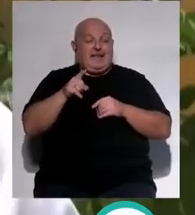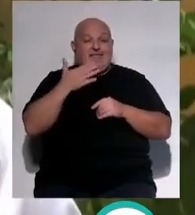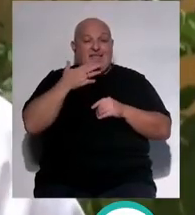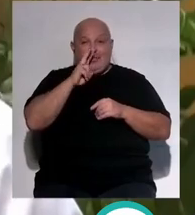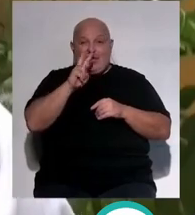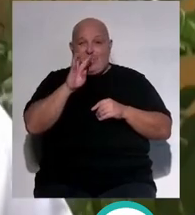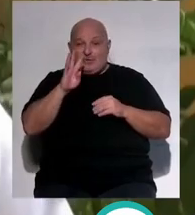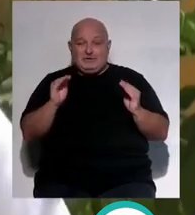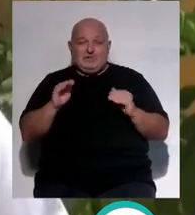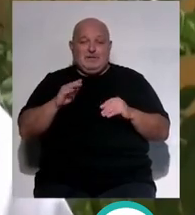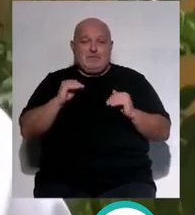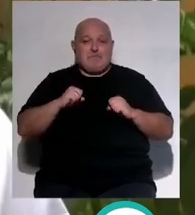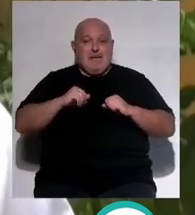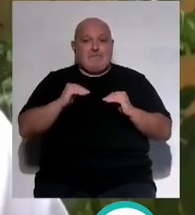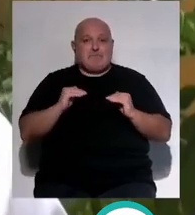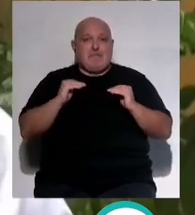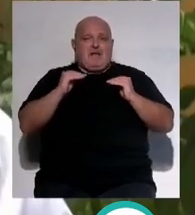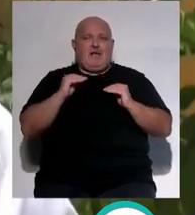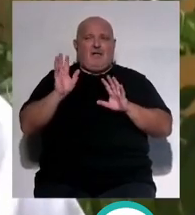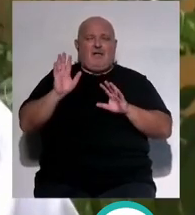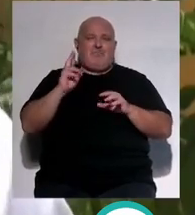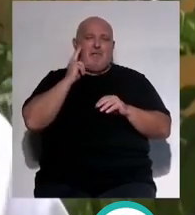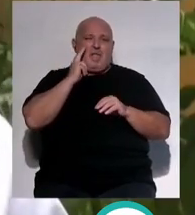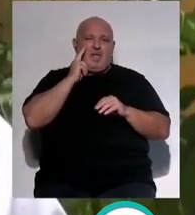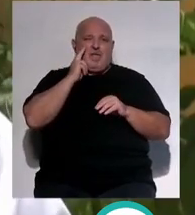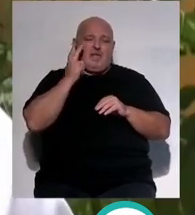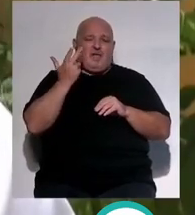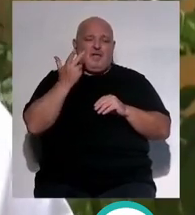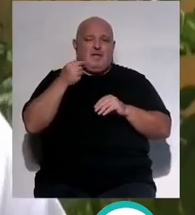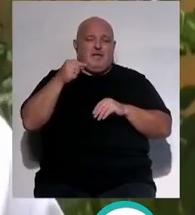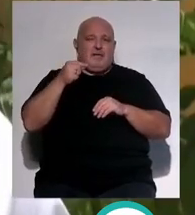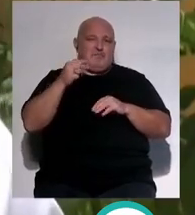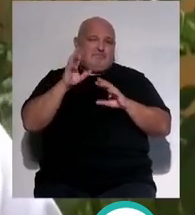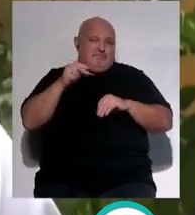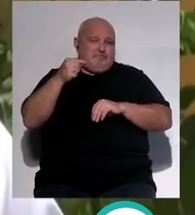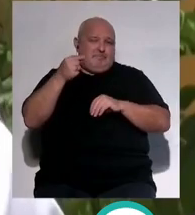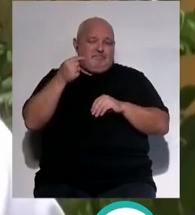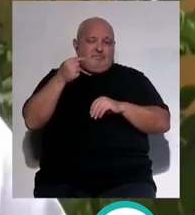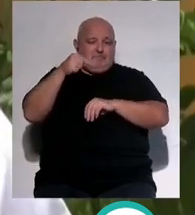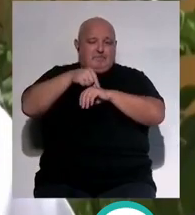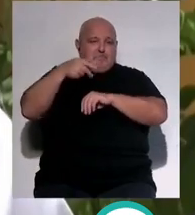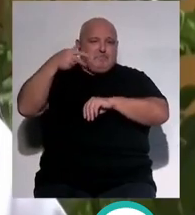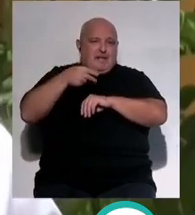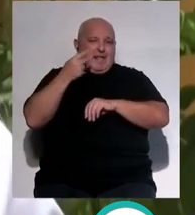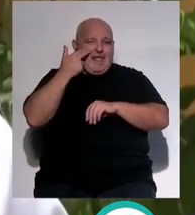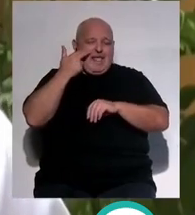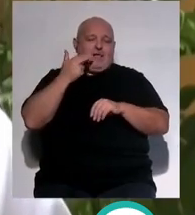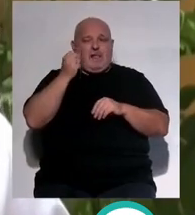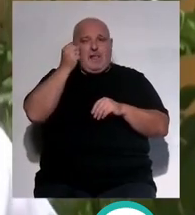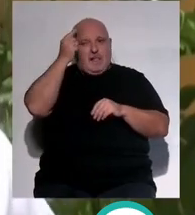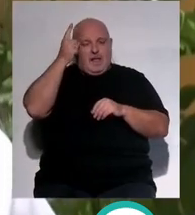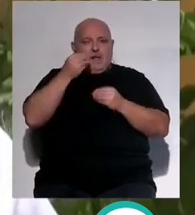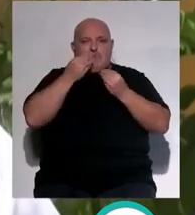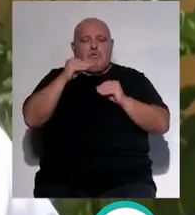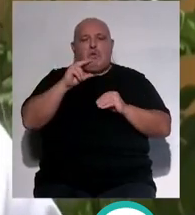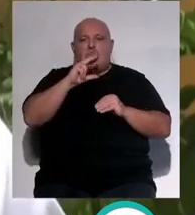edades como son un poquito más mayorcitos y son más reticentes al típico miedo, fobia, las agujitas y demás pues se ha visto que es muy